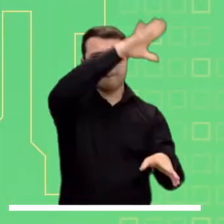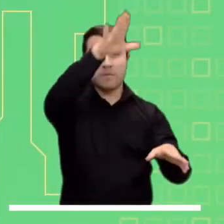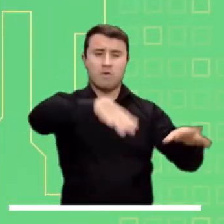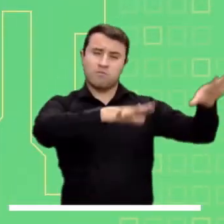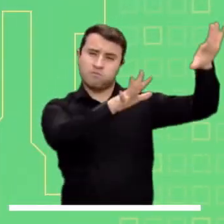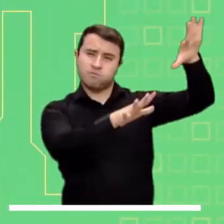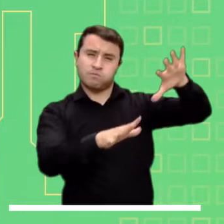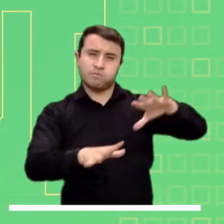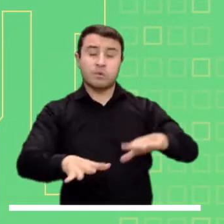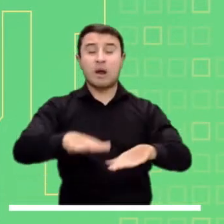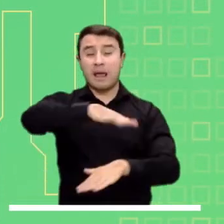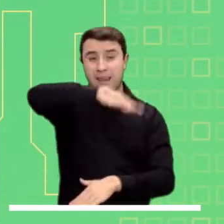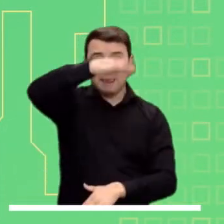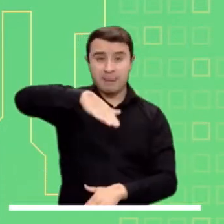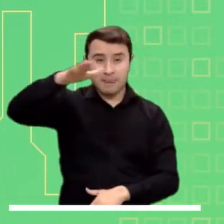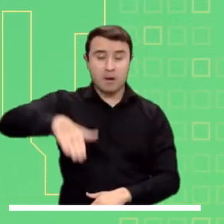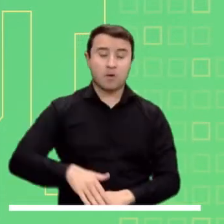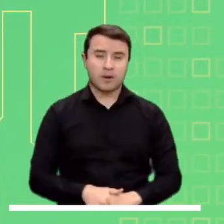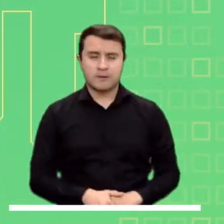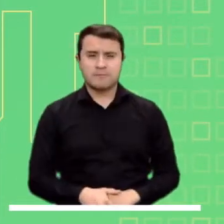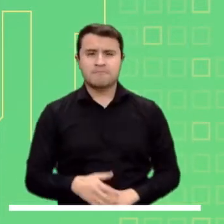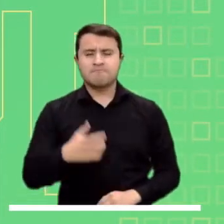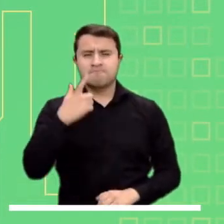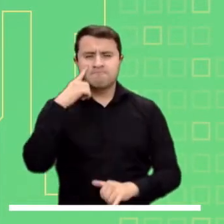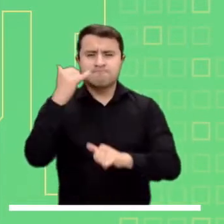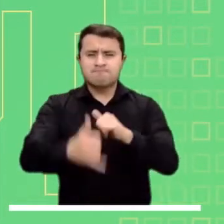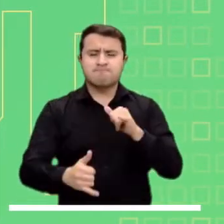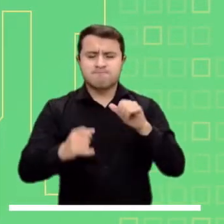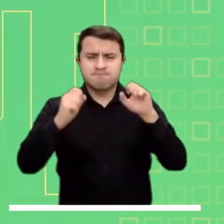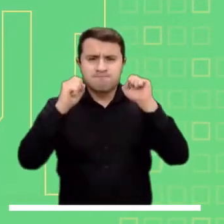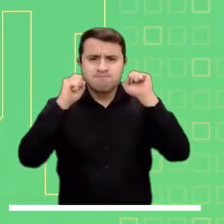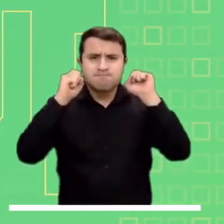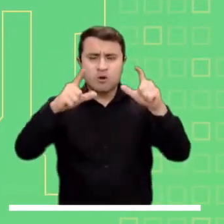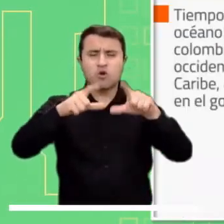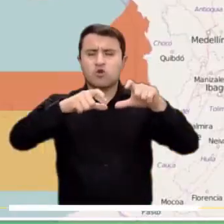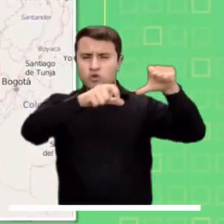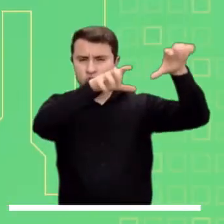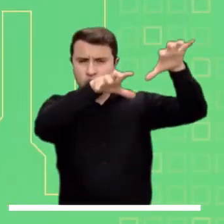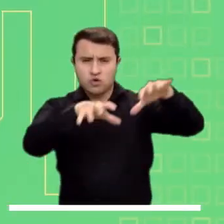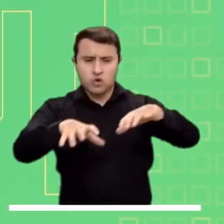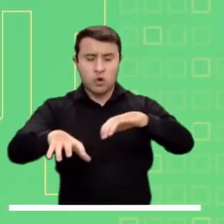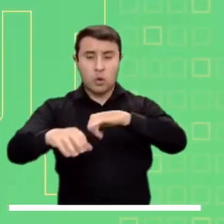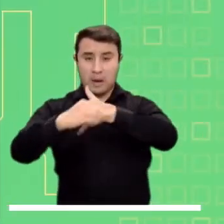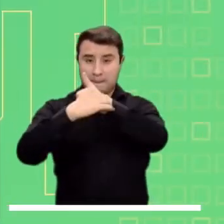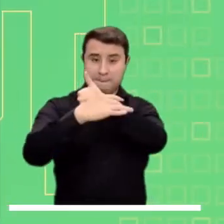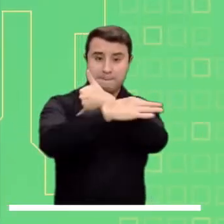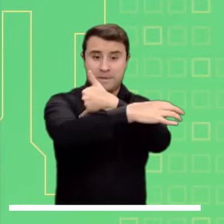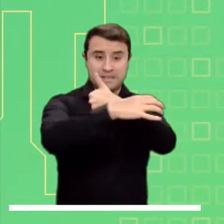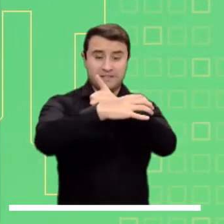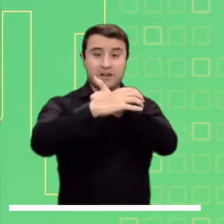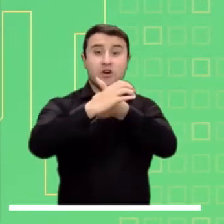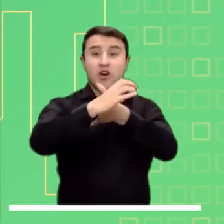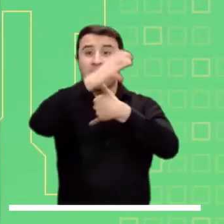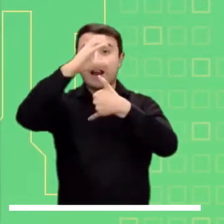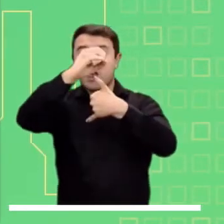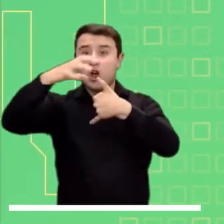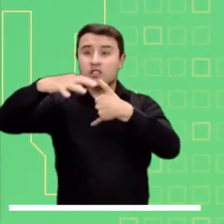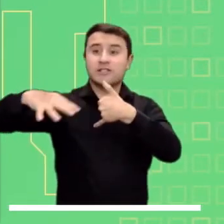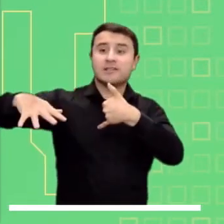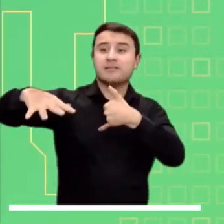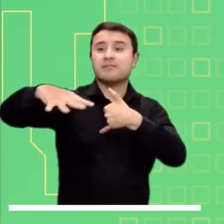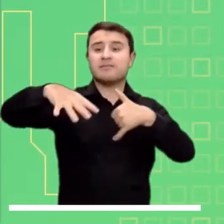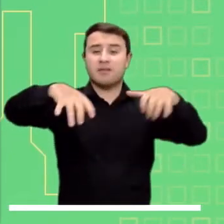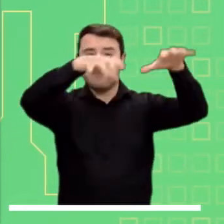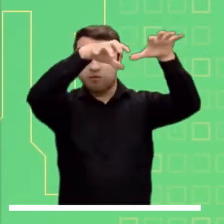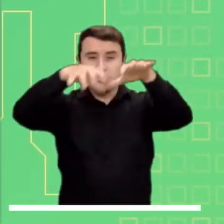Alerta roja en Casanare y Antioquia por alta probabilidad de deslizamientos de tierra. Y finalmente, alerta naranja por